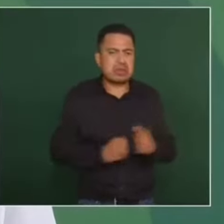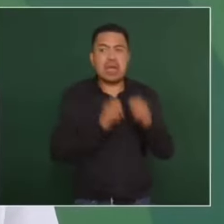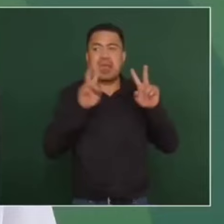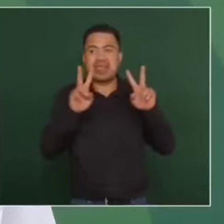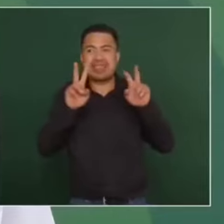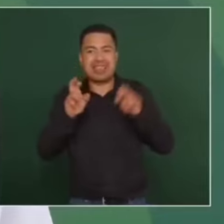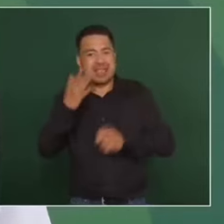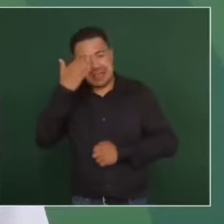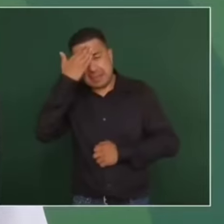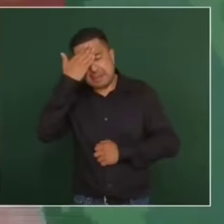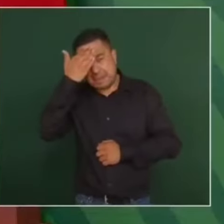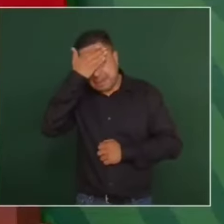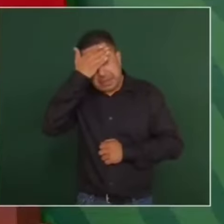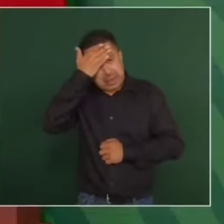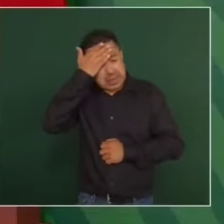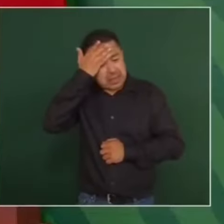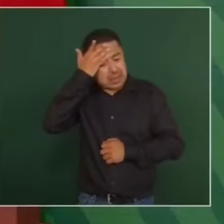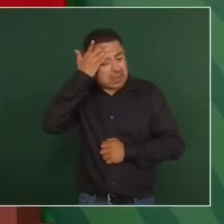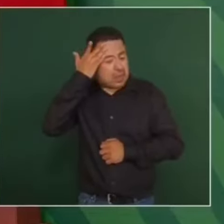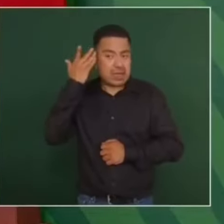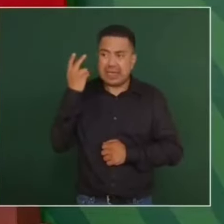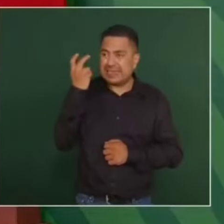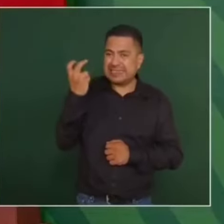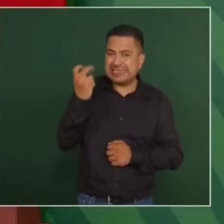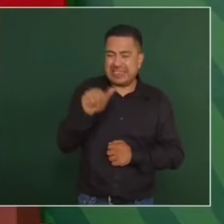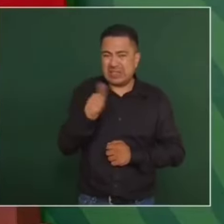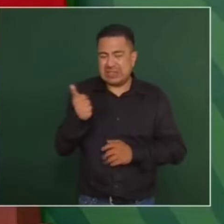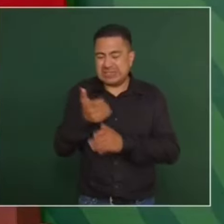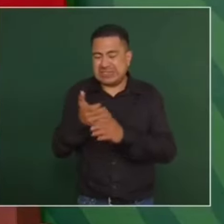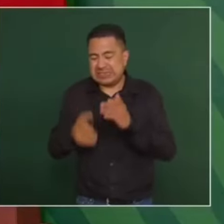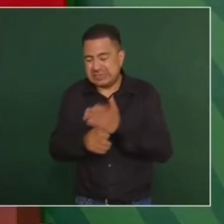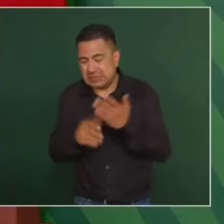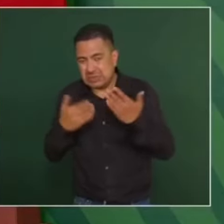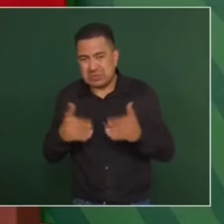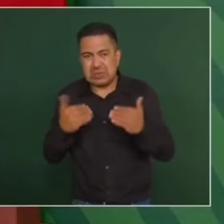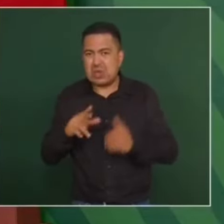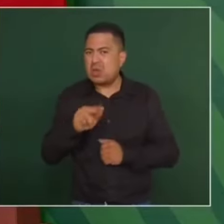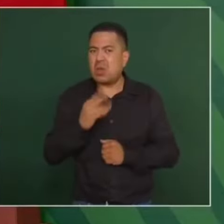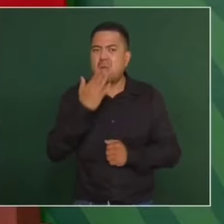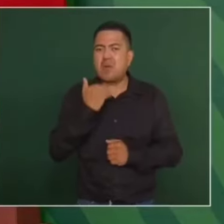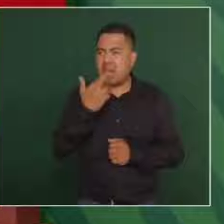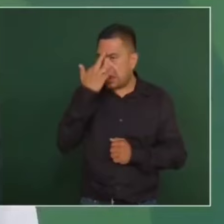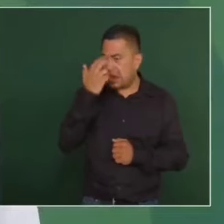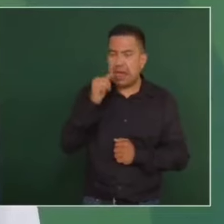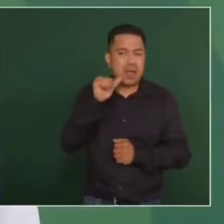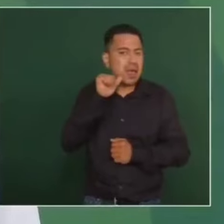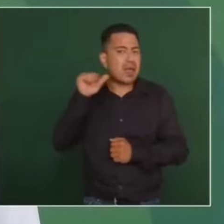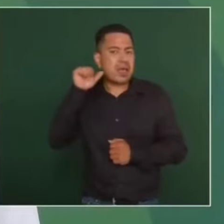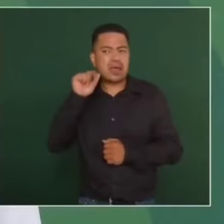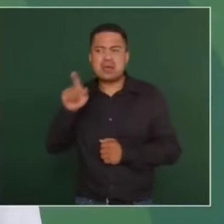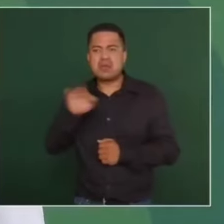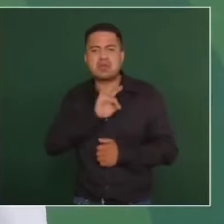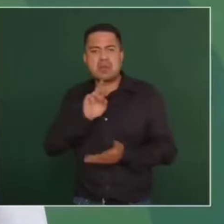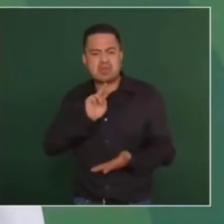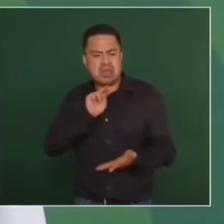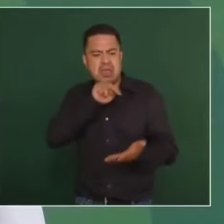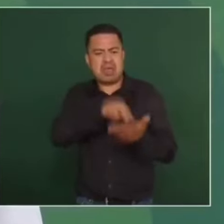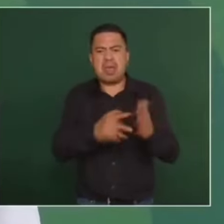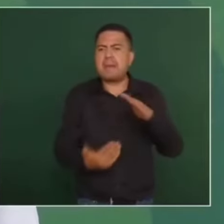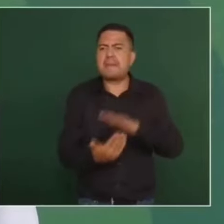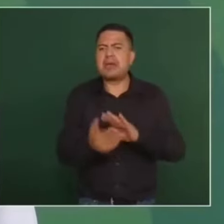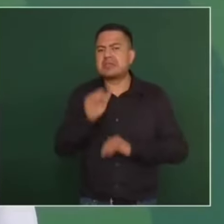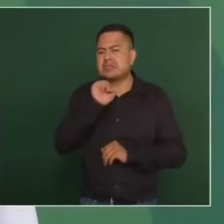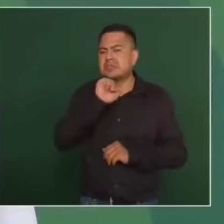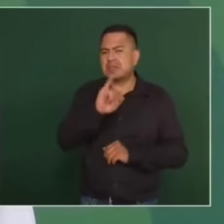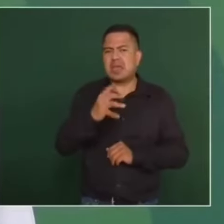tema de los dirigentes es otra realidad y no veíamos razones el día de ayer de haberse levantado de la mesa si estamos